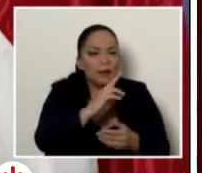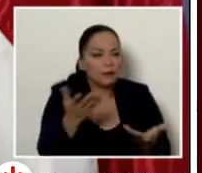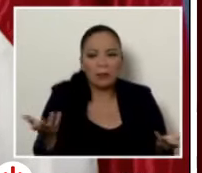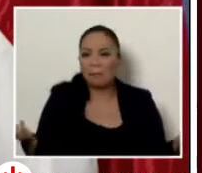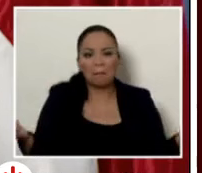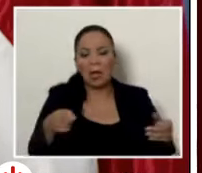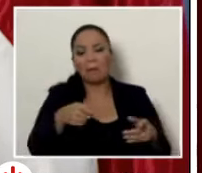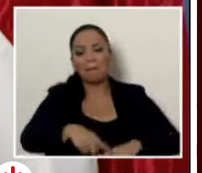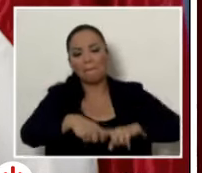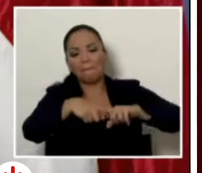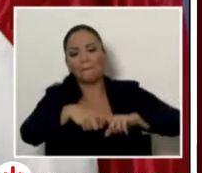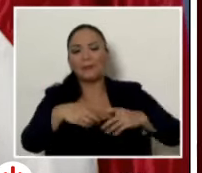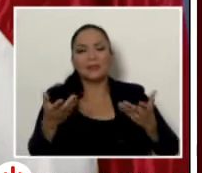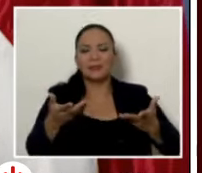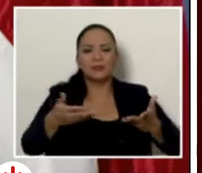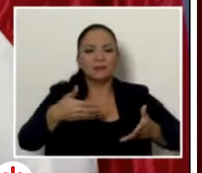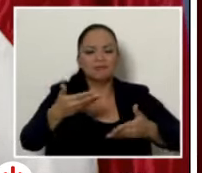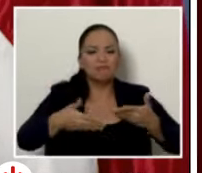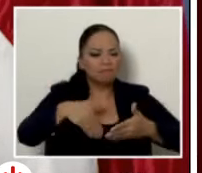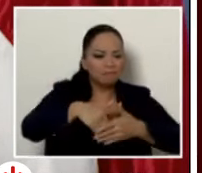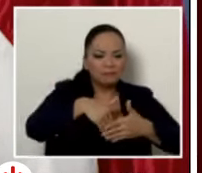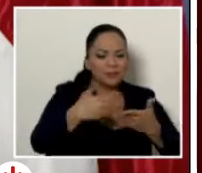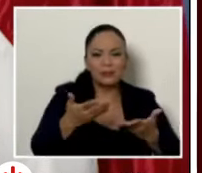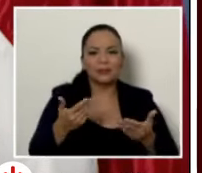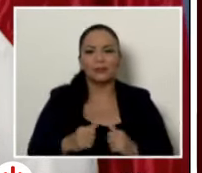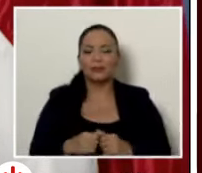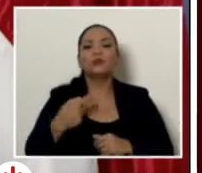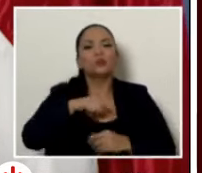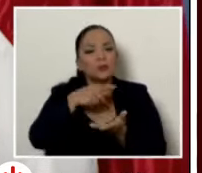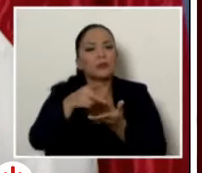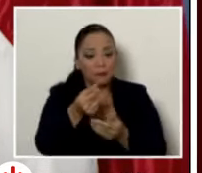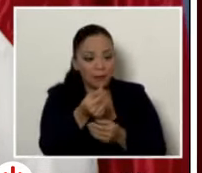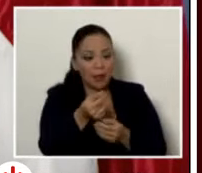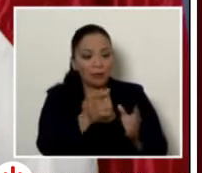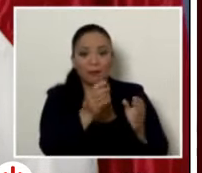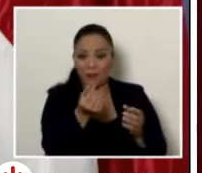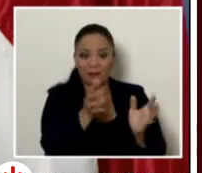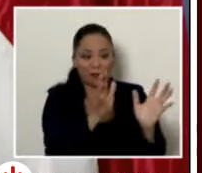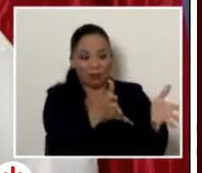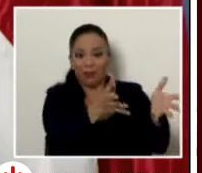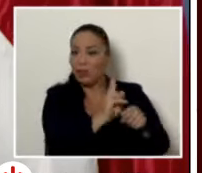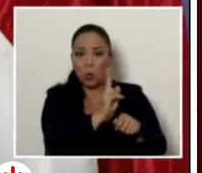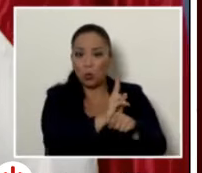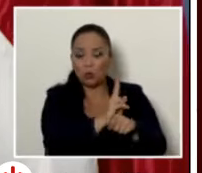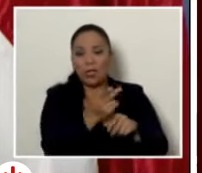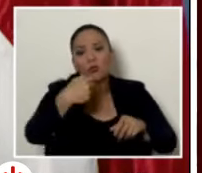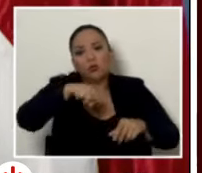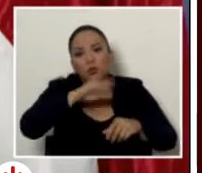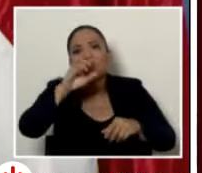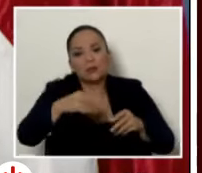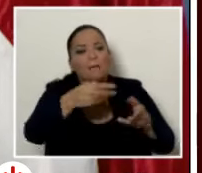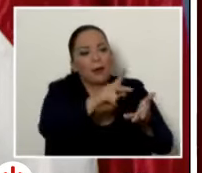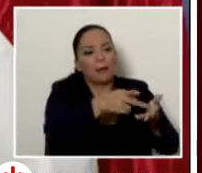avanzan. Hemos pagado intereses sobre esos montos. Es una barbaridad lo que ha pasado